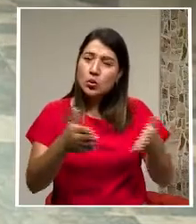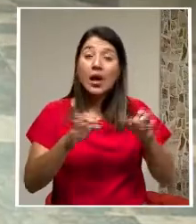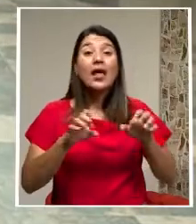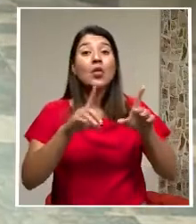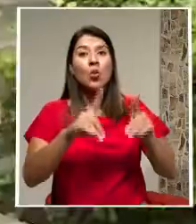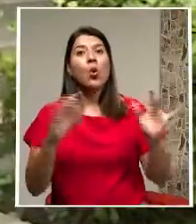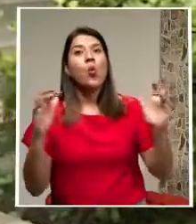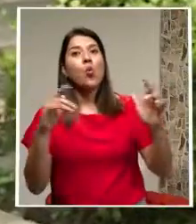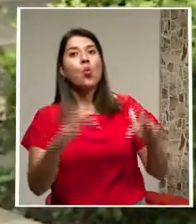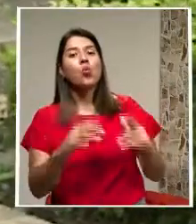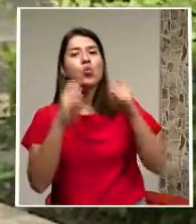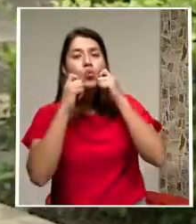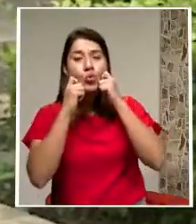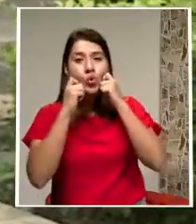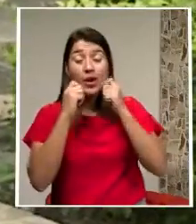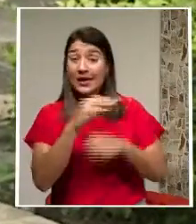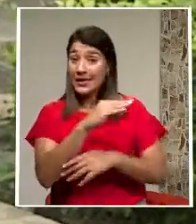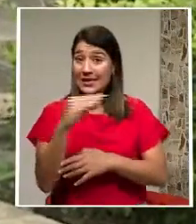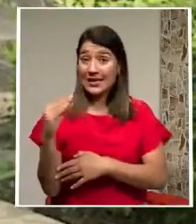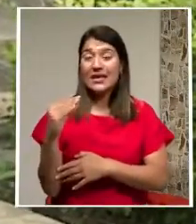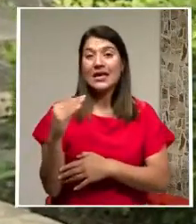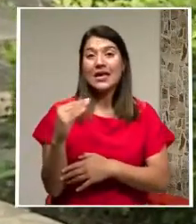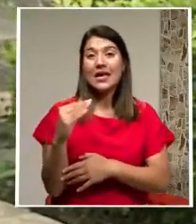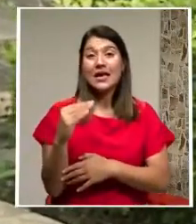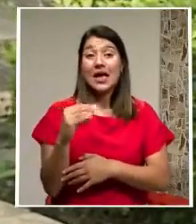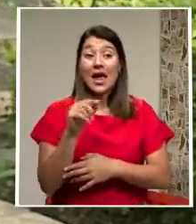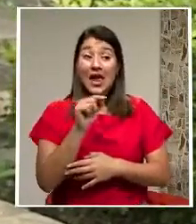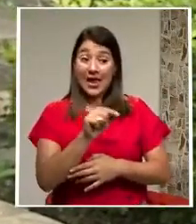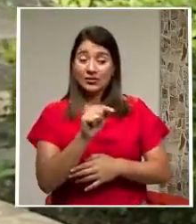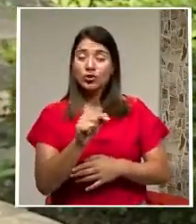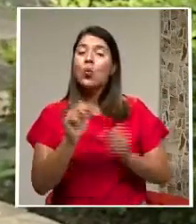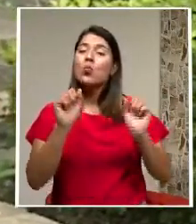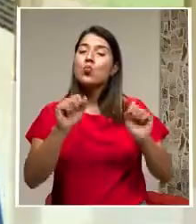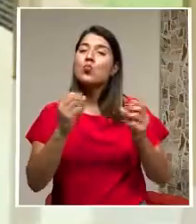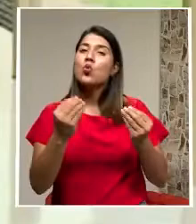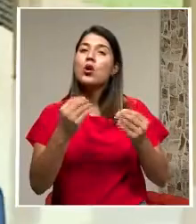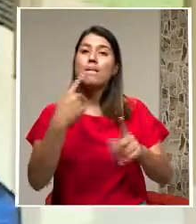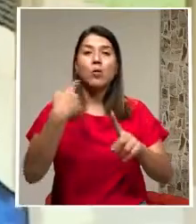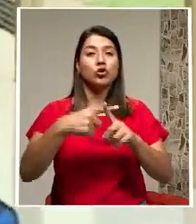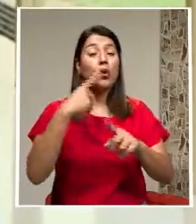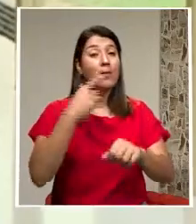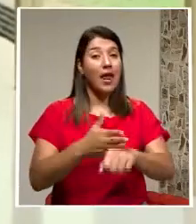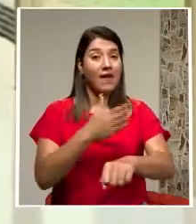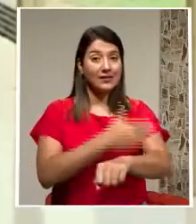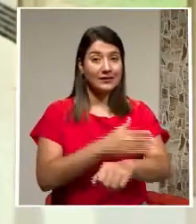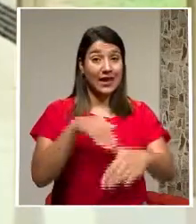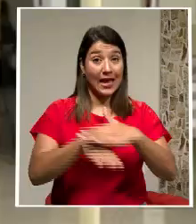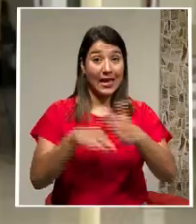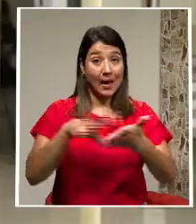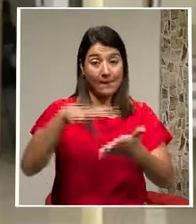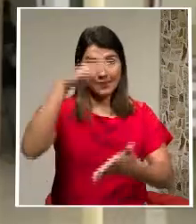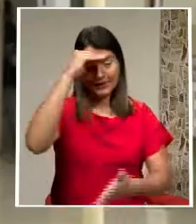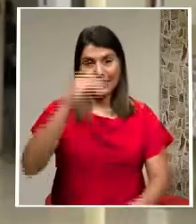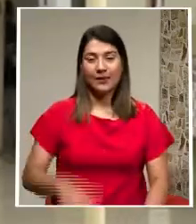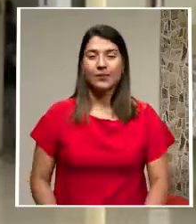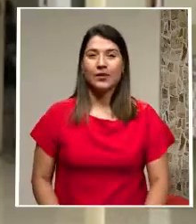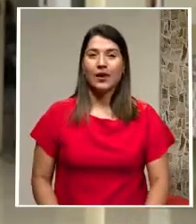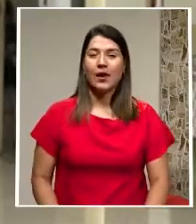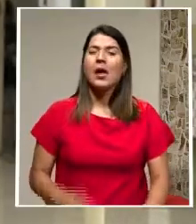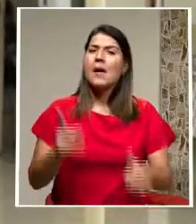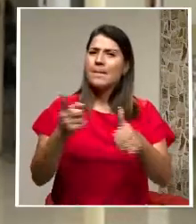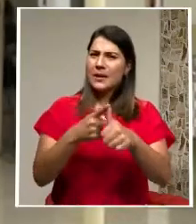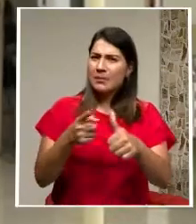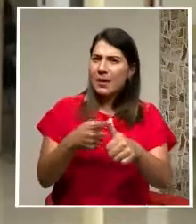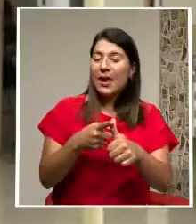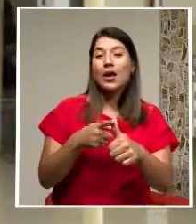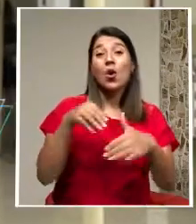Presencial Y el efecto positivo Que puede tener La presencialidad En el avance Del aprendizaje Primero en términos De tiempo